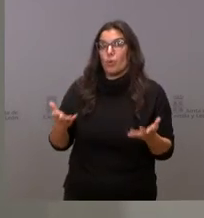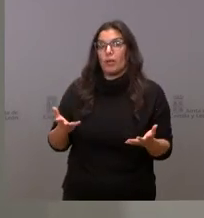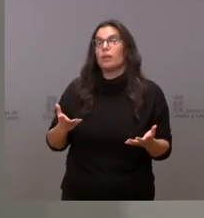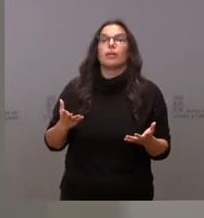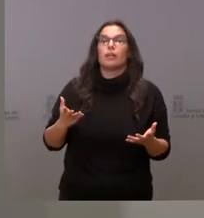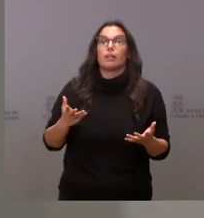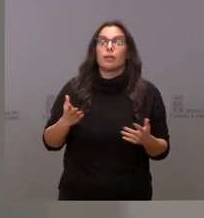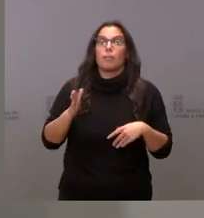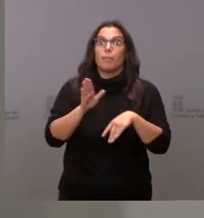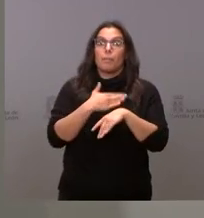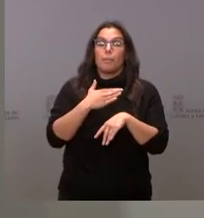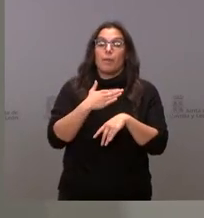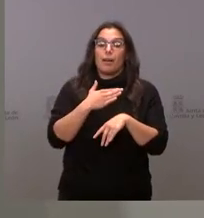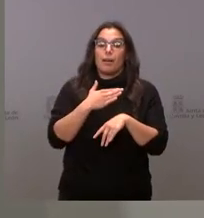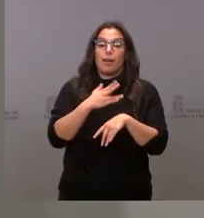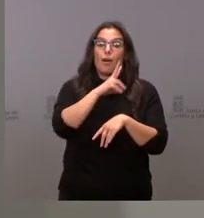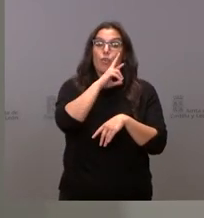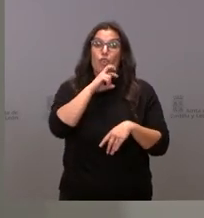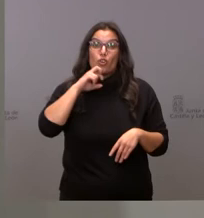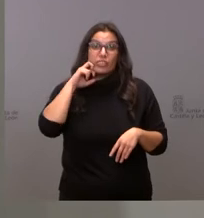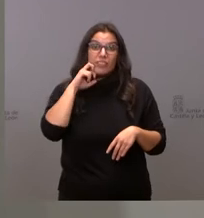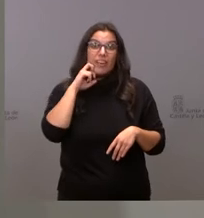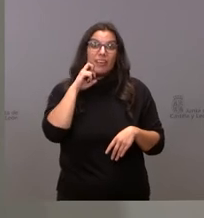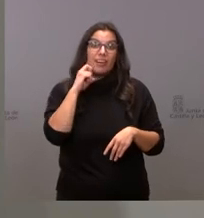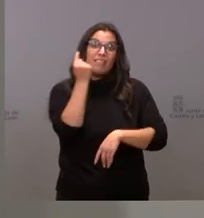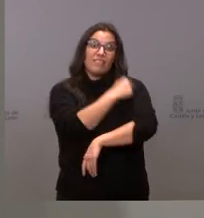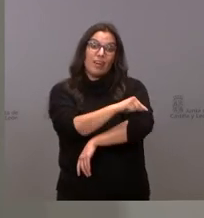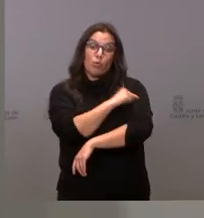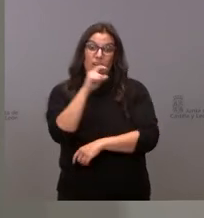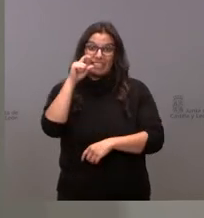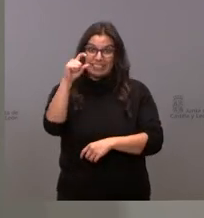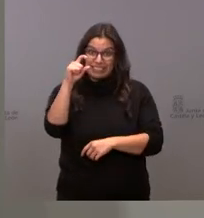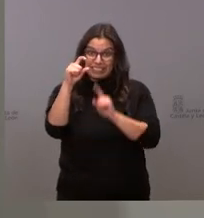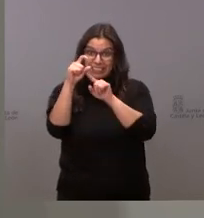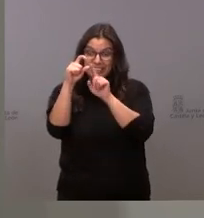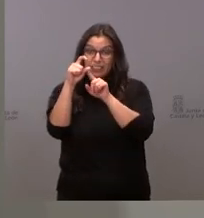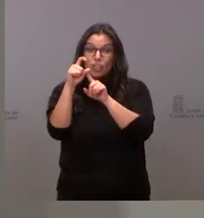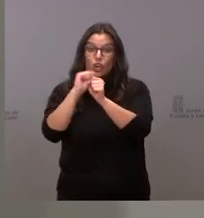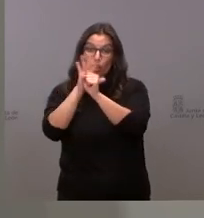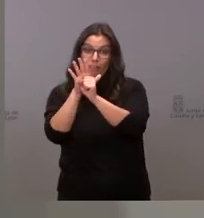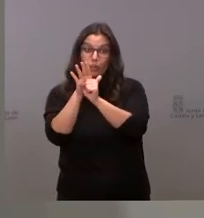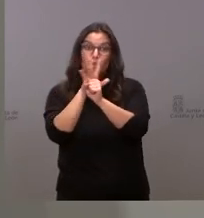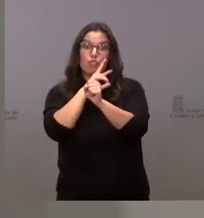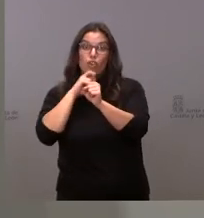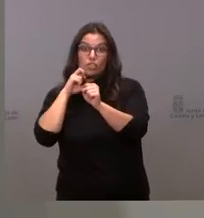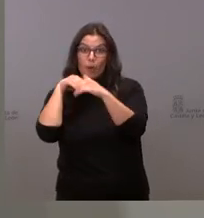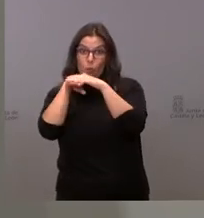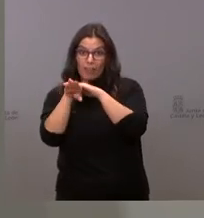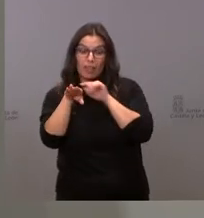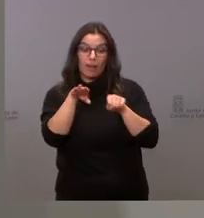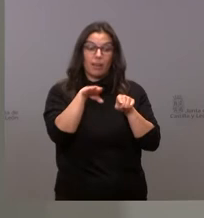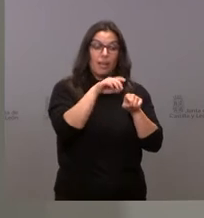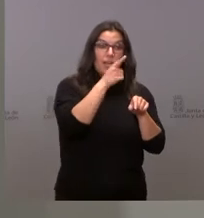conservación de las vacunas del coronavirus es completamente distinta de las vacunas de la gripe saben que una vez que se